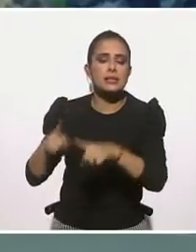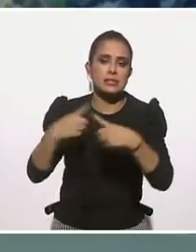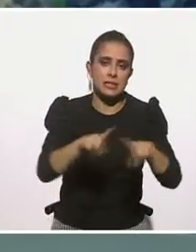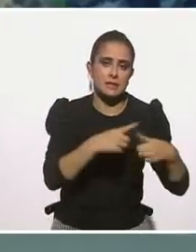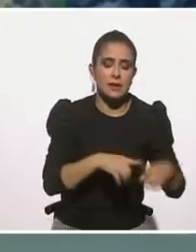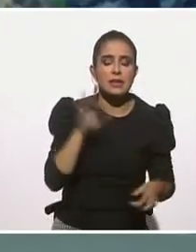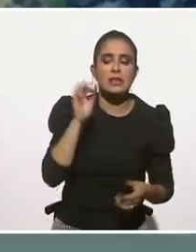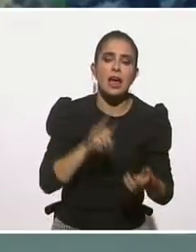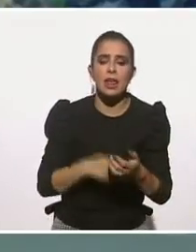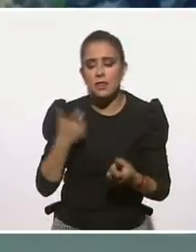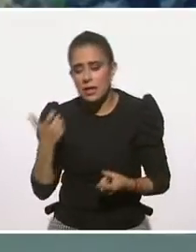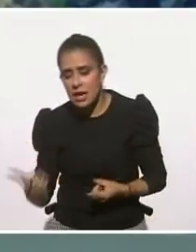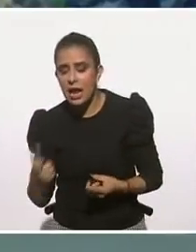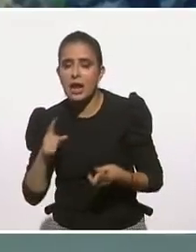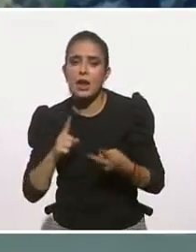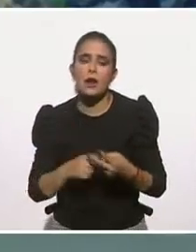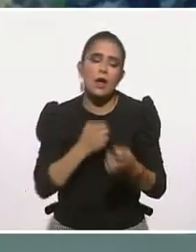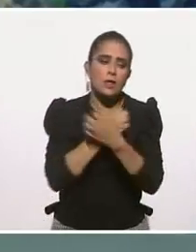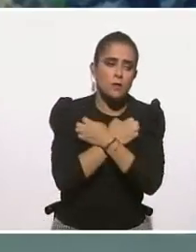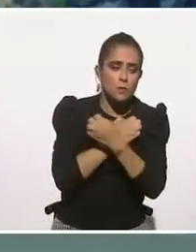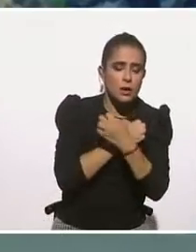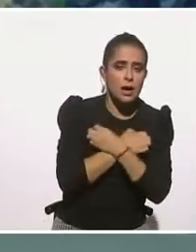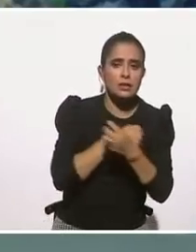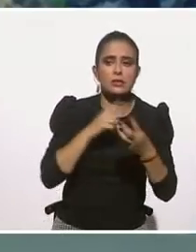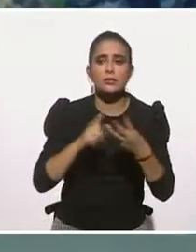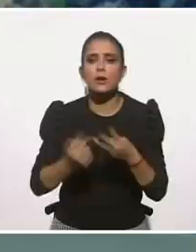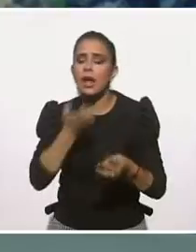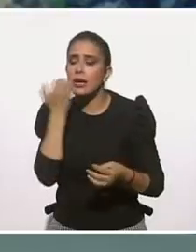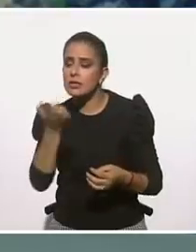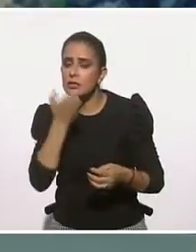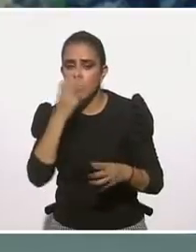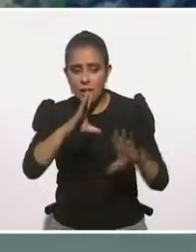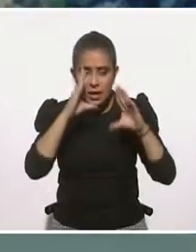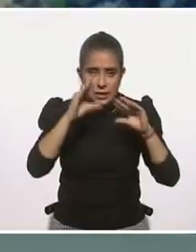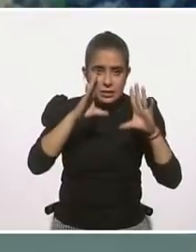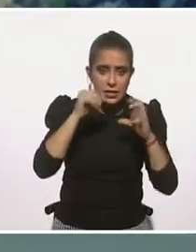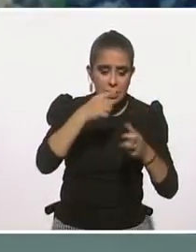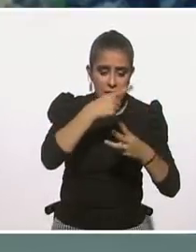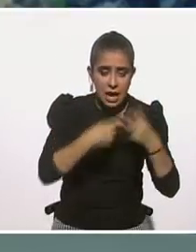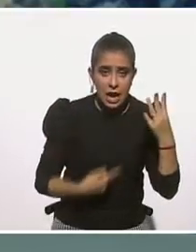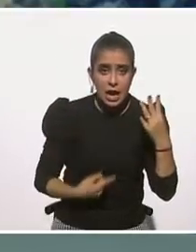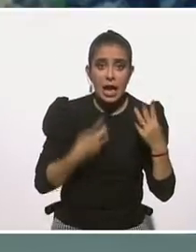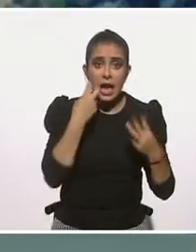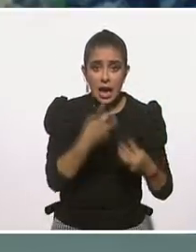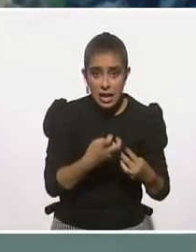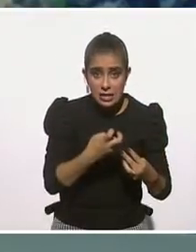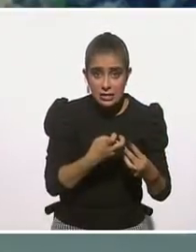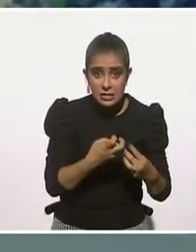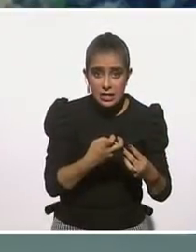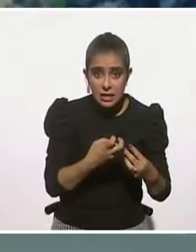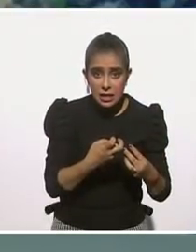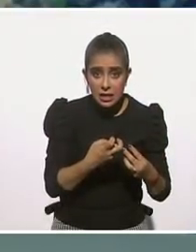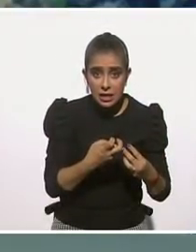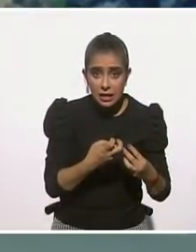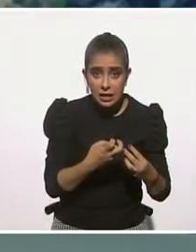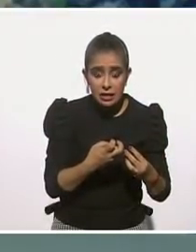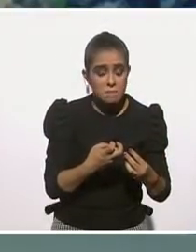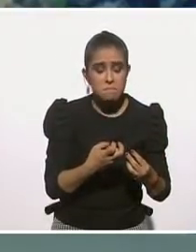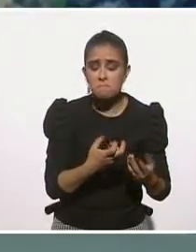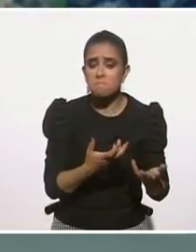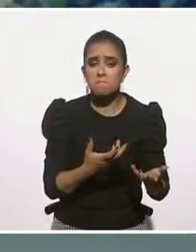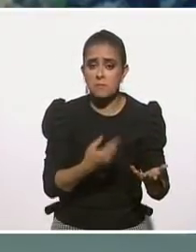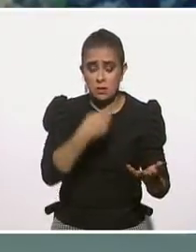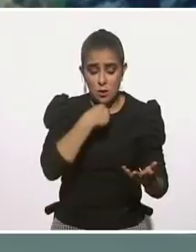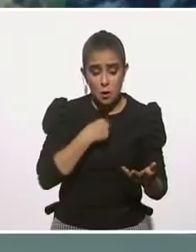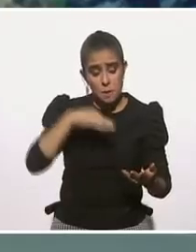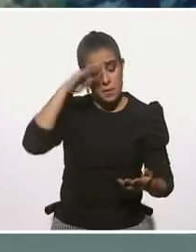económicos, educativos, académicos que tengas puedas ser o no resiliente. O sea, no hay una situación que sea indicativa ni un